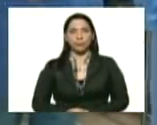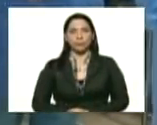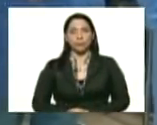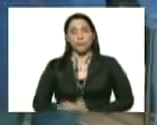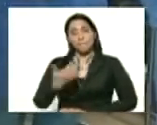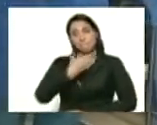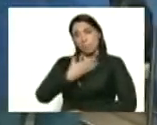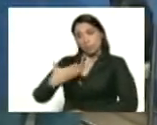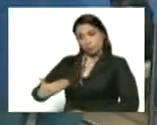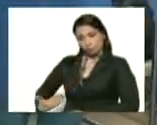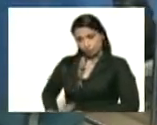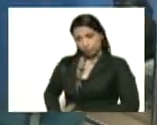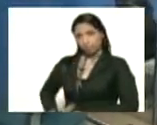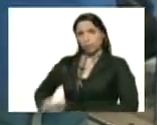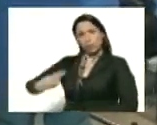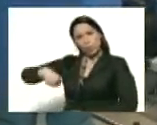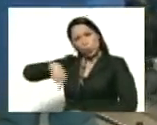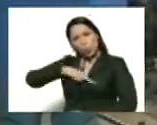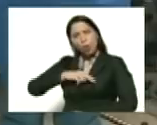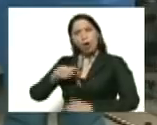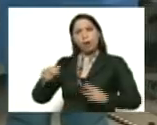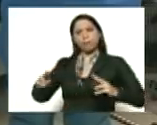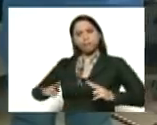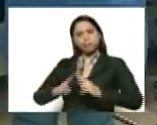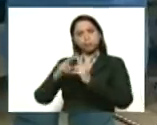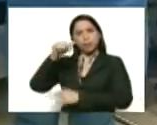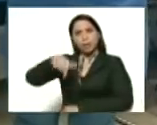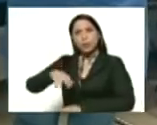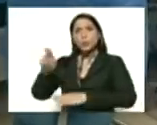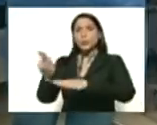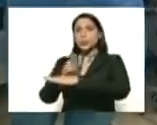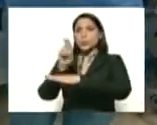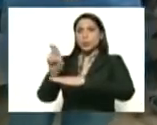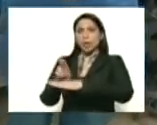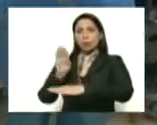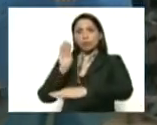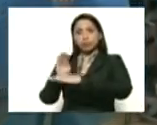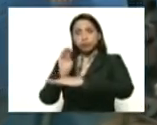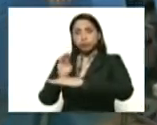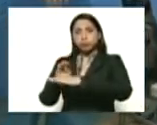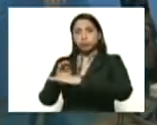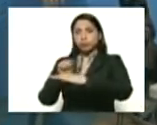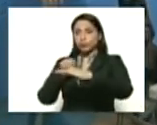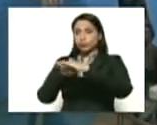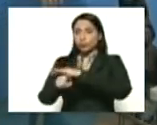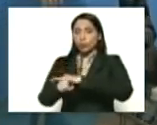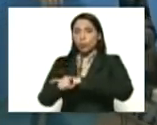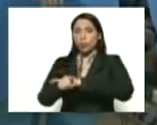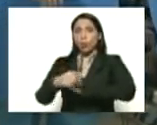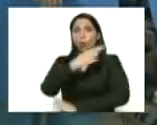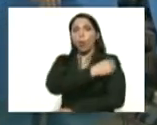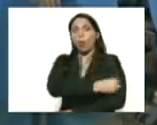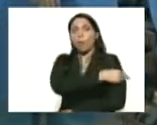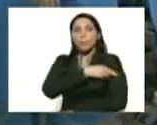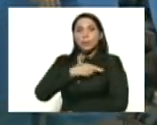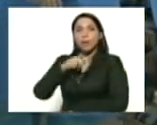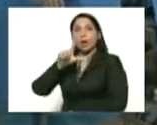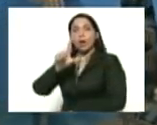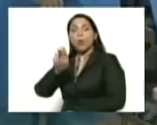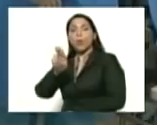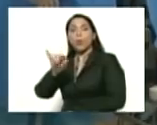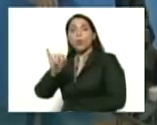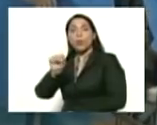Presidente nos encontramos en la unidad de cuidados intensivos del hospital Los Ortega de Por la Manda del Seguro Social